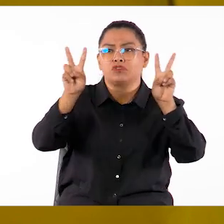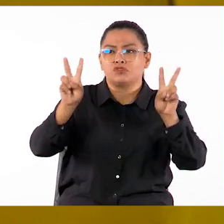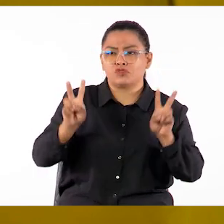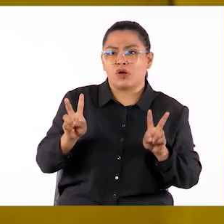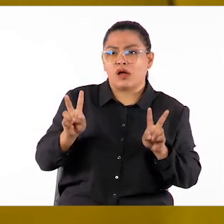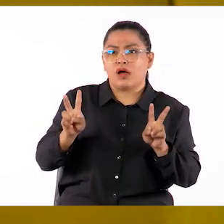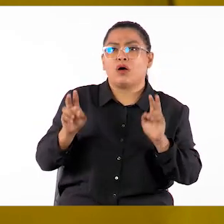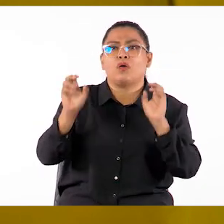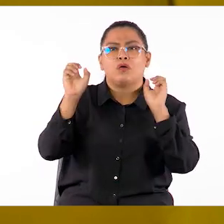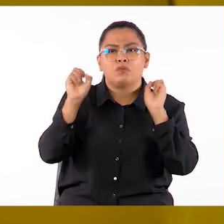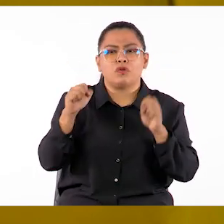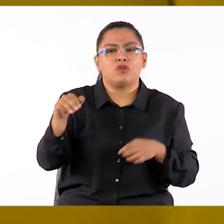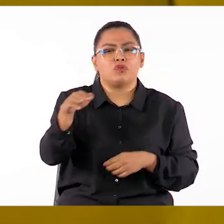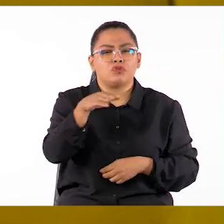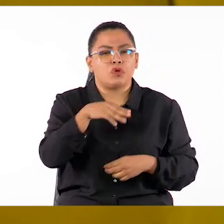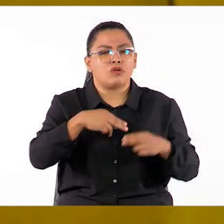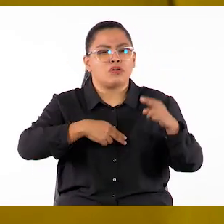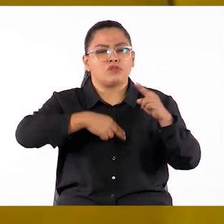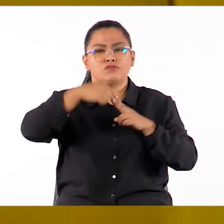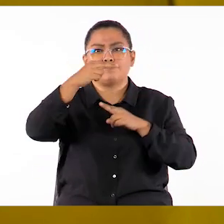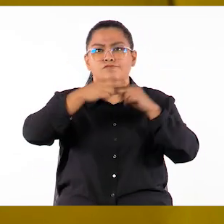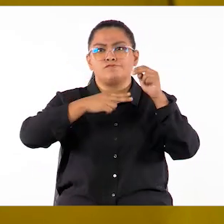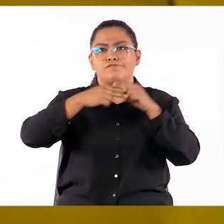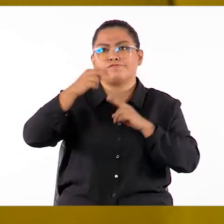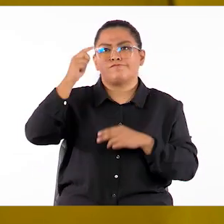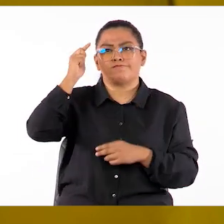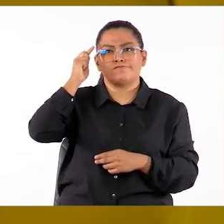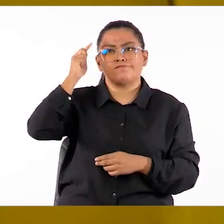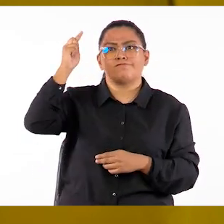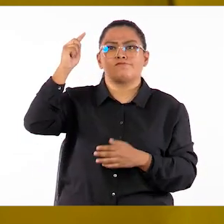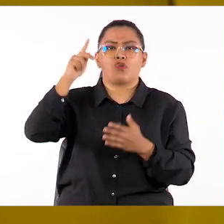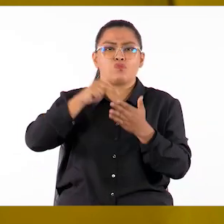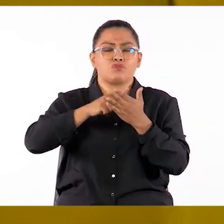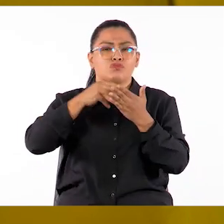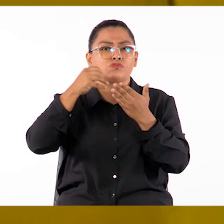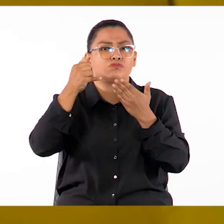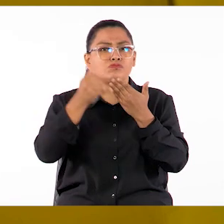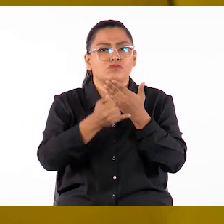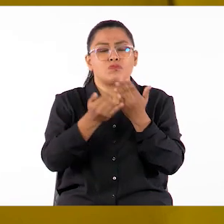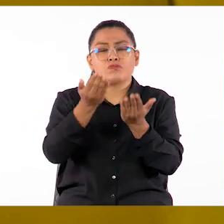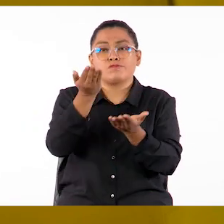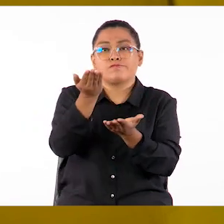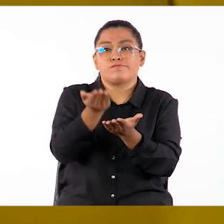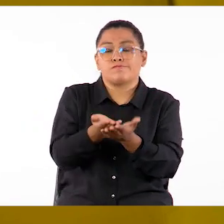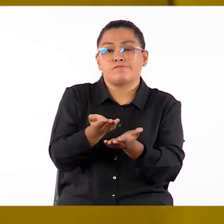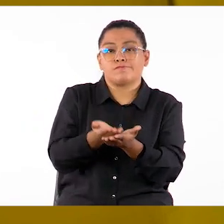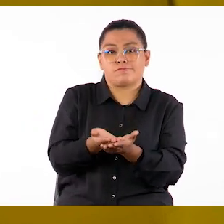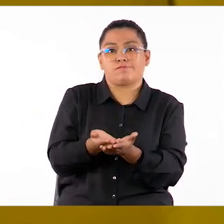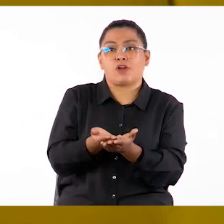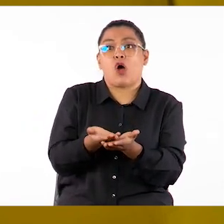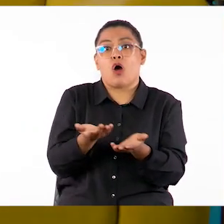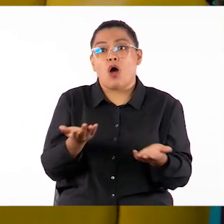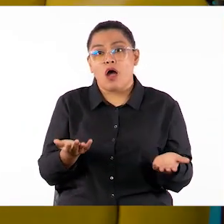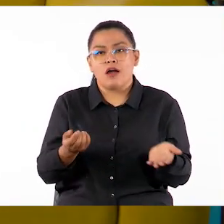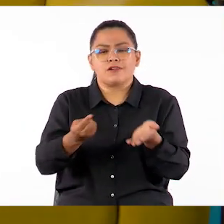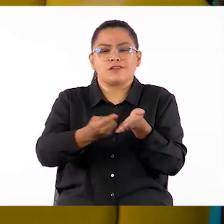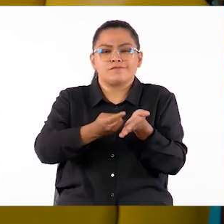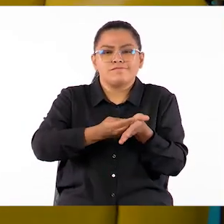espacio para construir ideas y proyectos, realizar propuestas e incluso hacer una discusión.